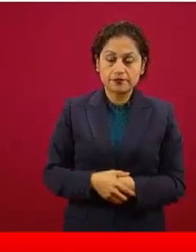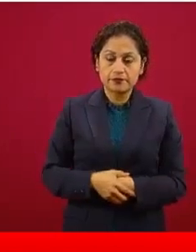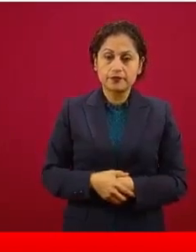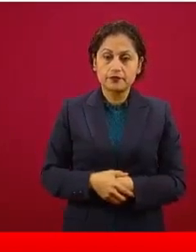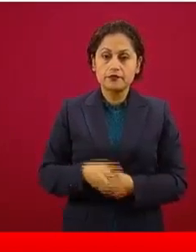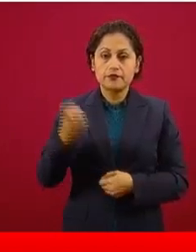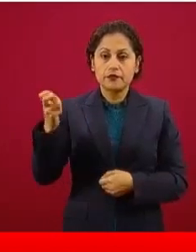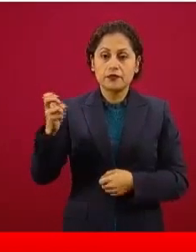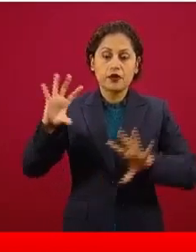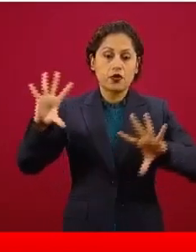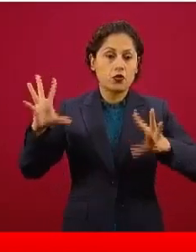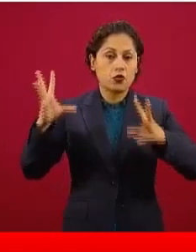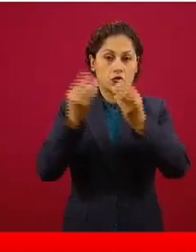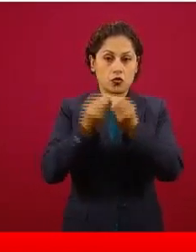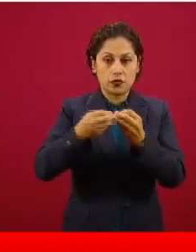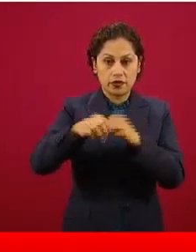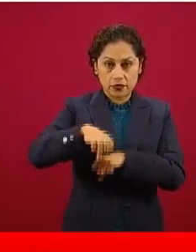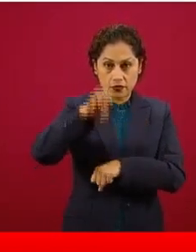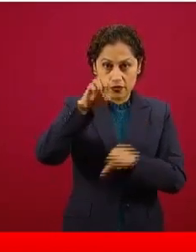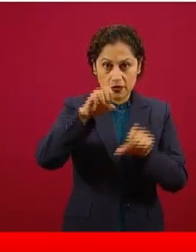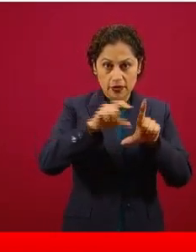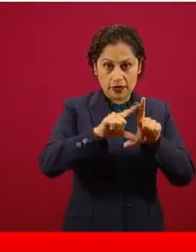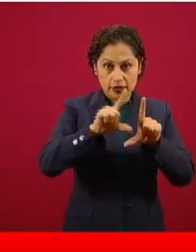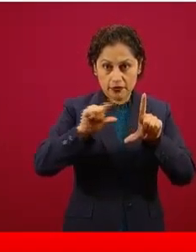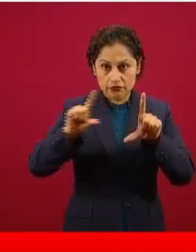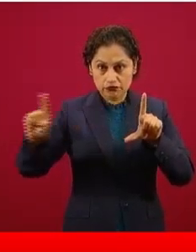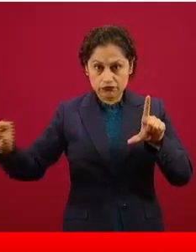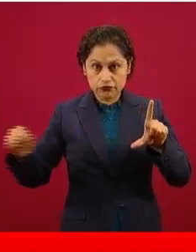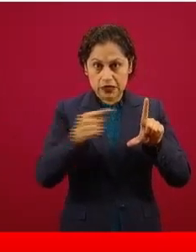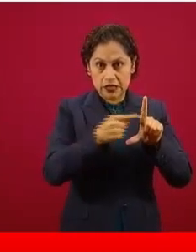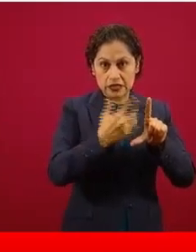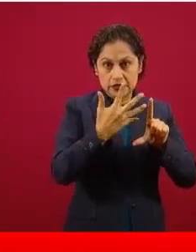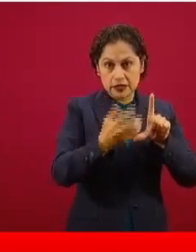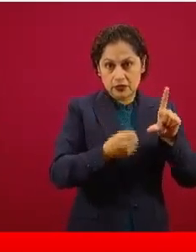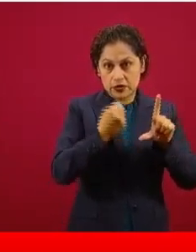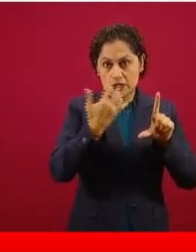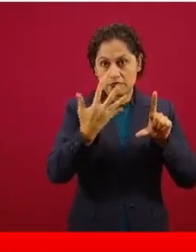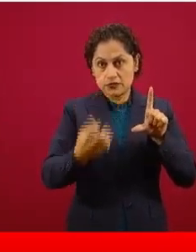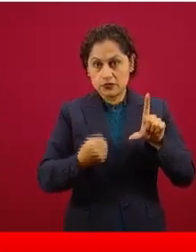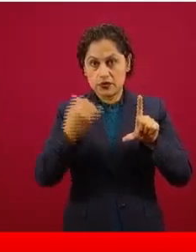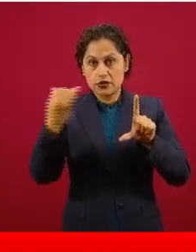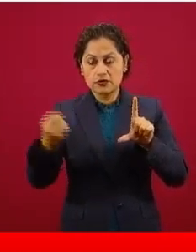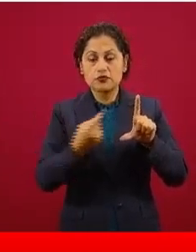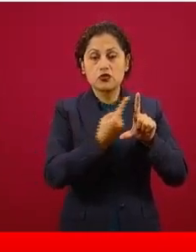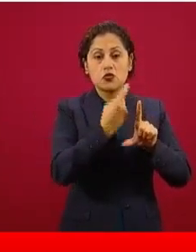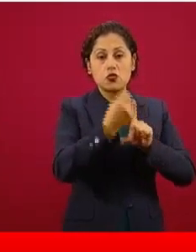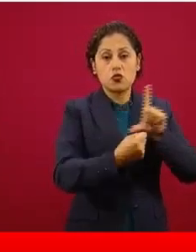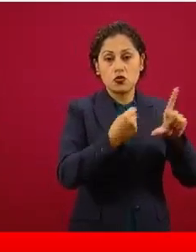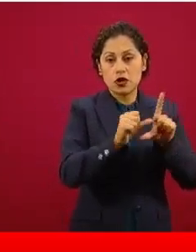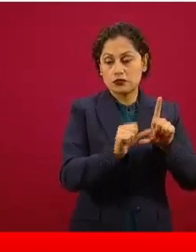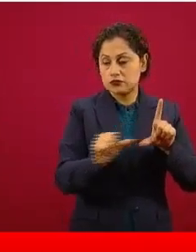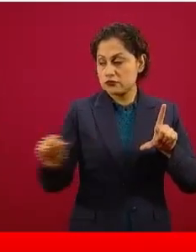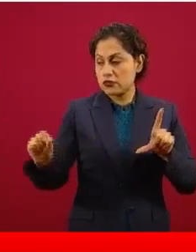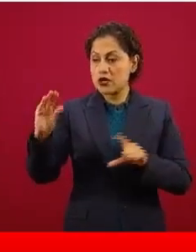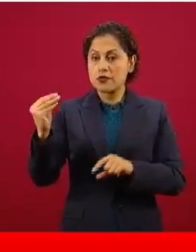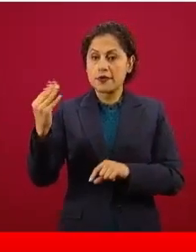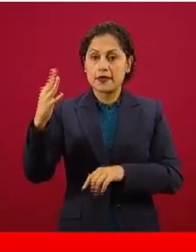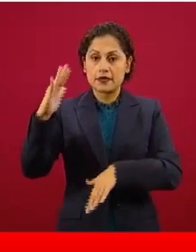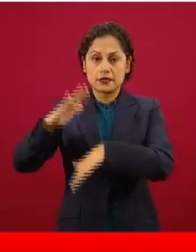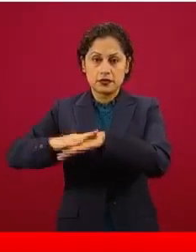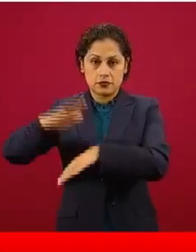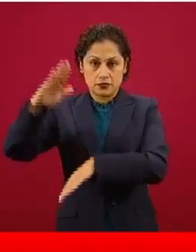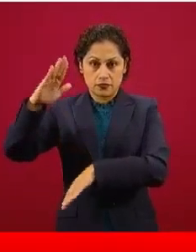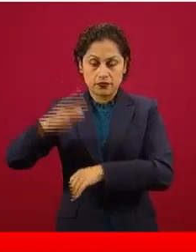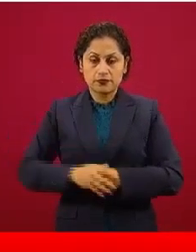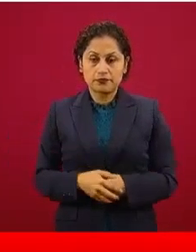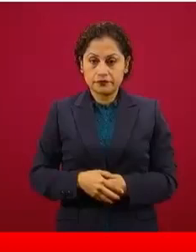el espectro de edades, se ve ahí por categorías de cada cinco años, desde menores de un año hasta mayores de 95 y más o menos es